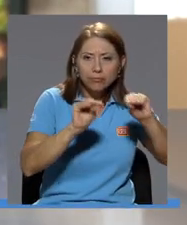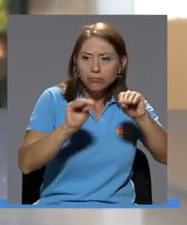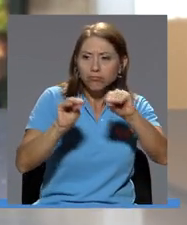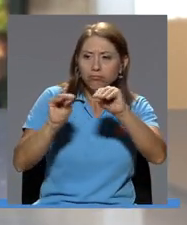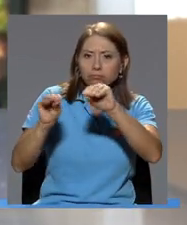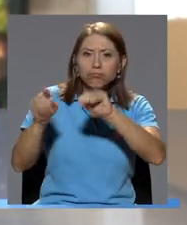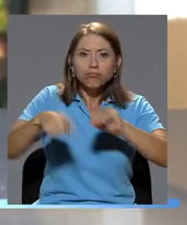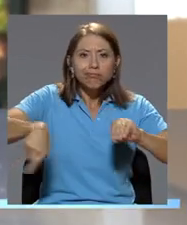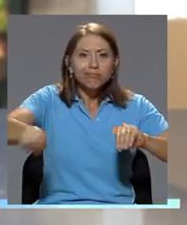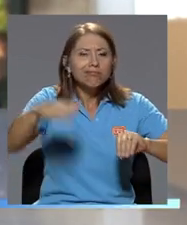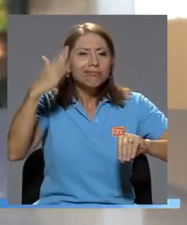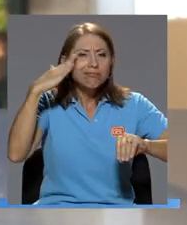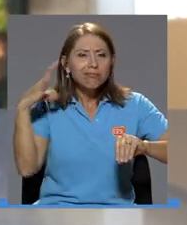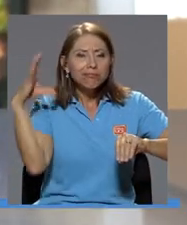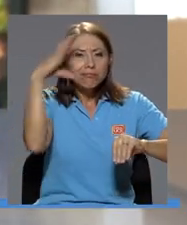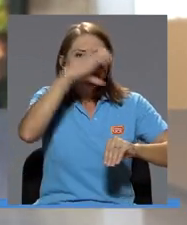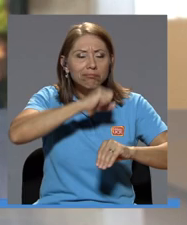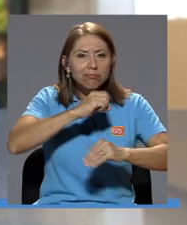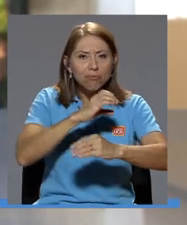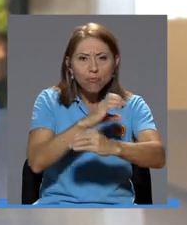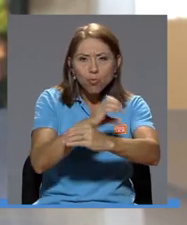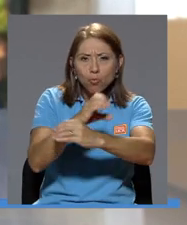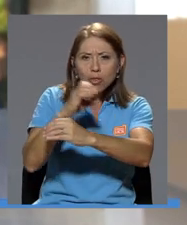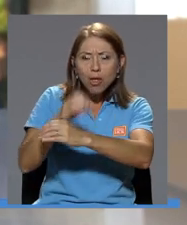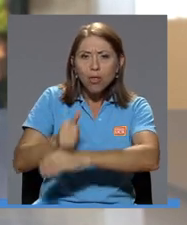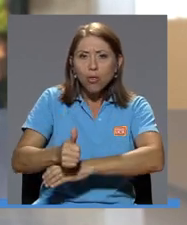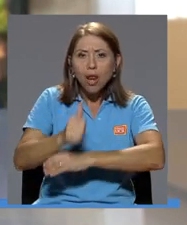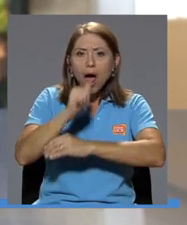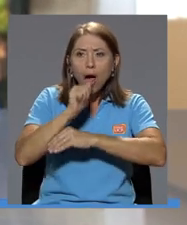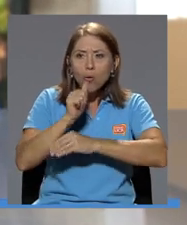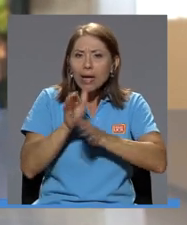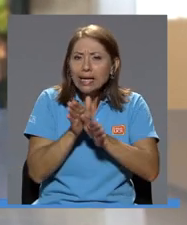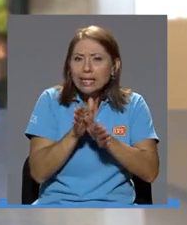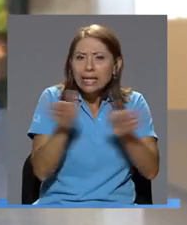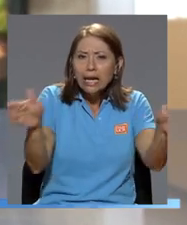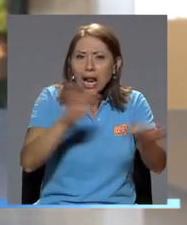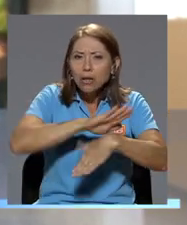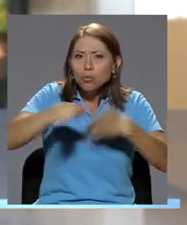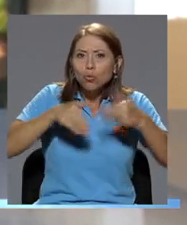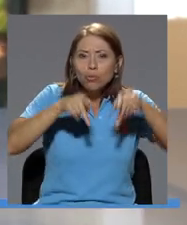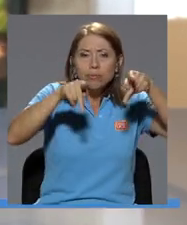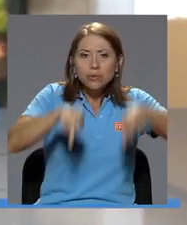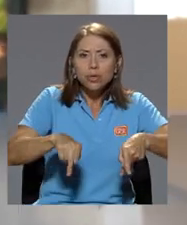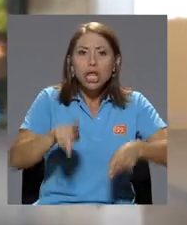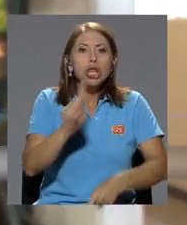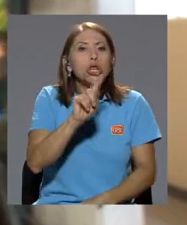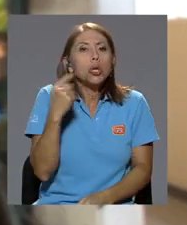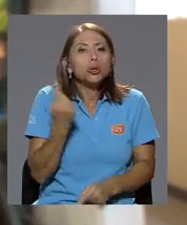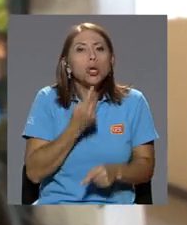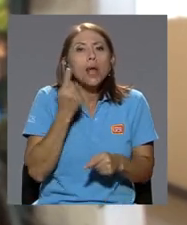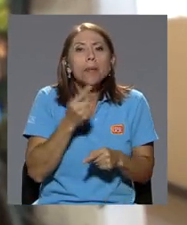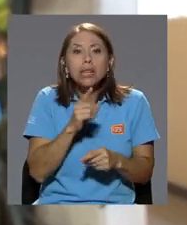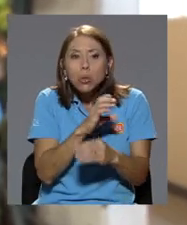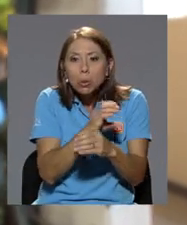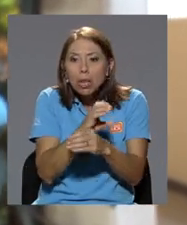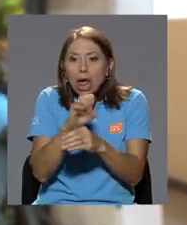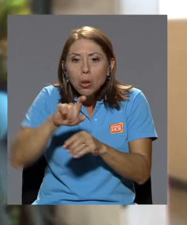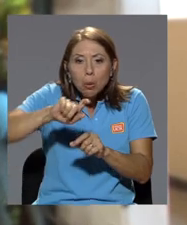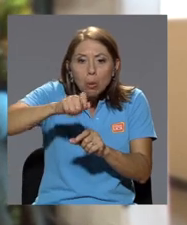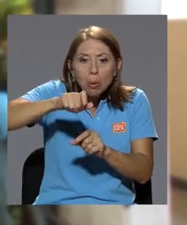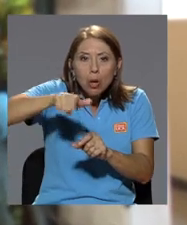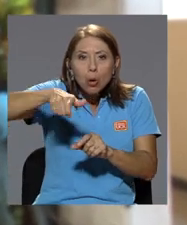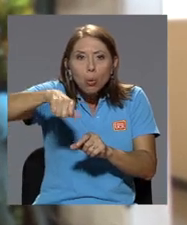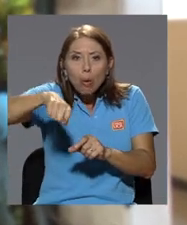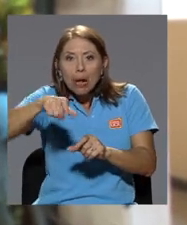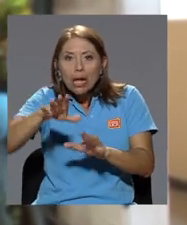para que el cuidado del agua sea generalizado, que no es un asunto solamente de racionalizar el uso del